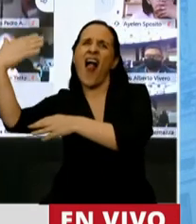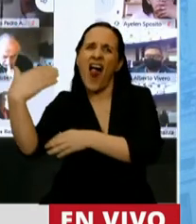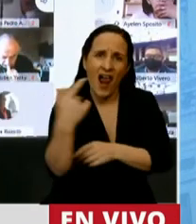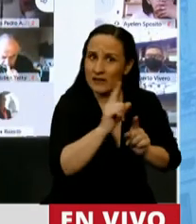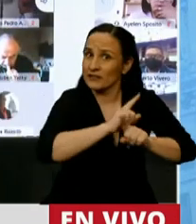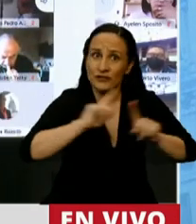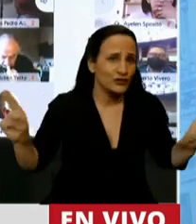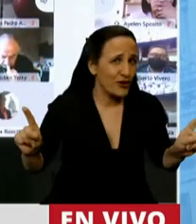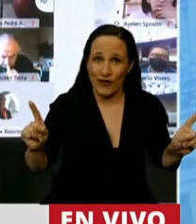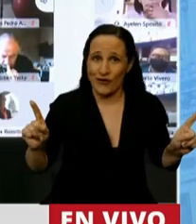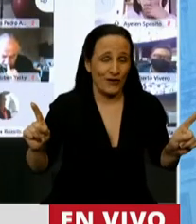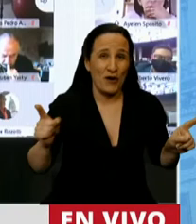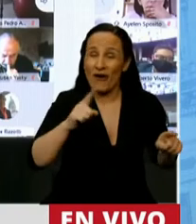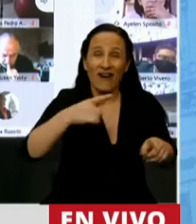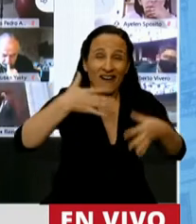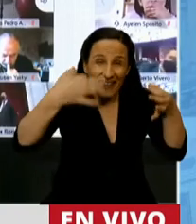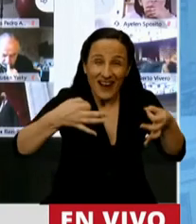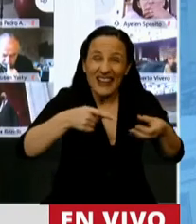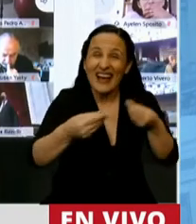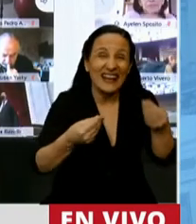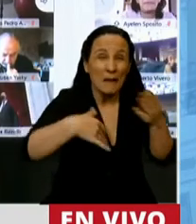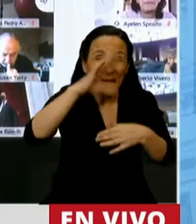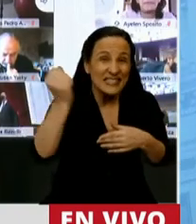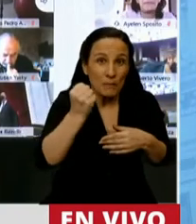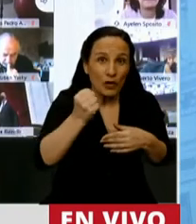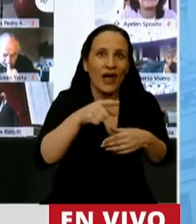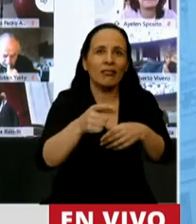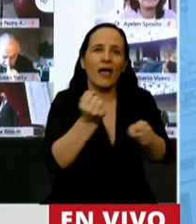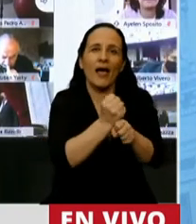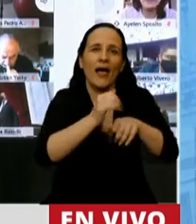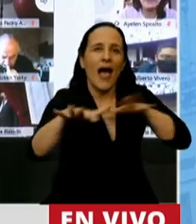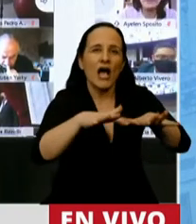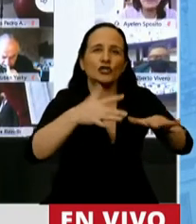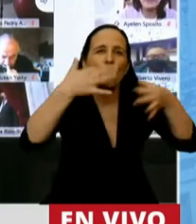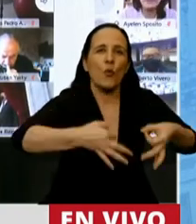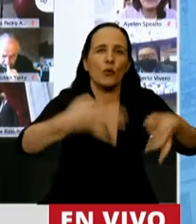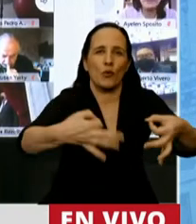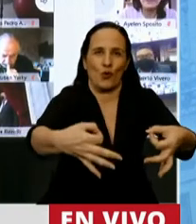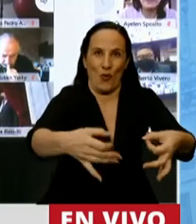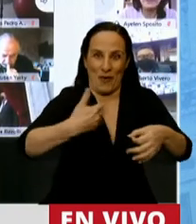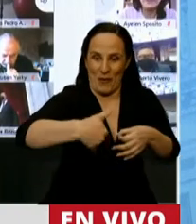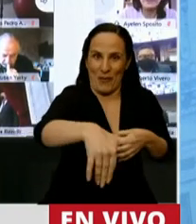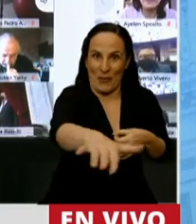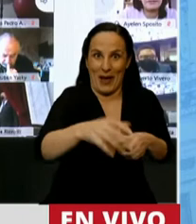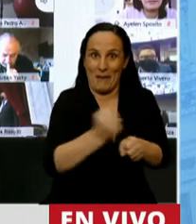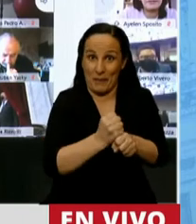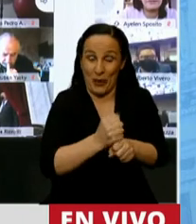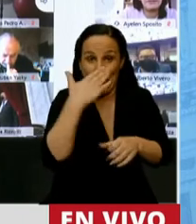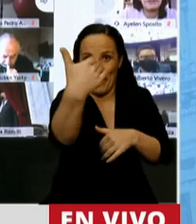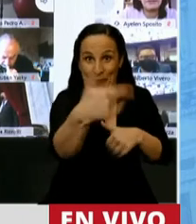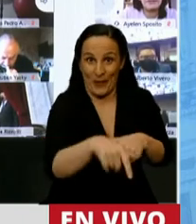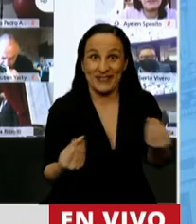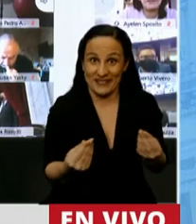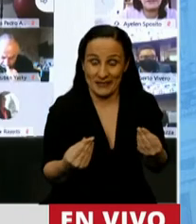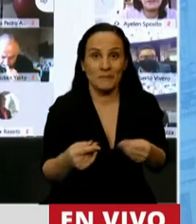nosotras podamos enunciar hoy. El verdadero desafío es la obra de gobierno que vaya a edificarse a partir de su aprobación. Néstor